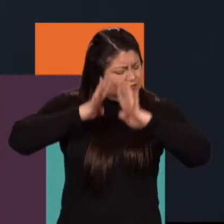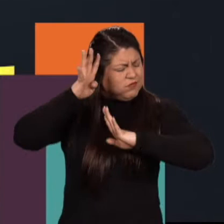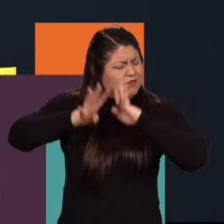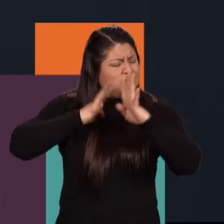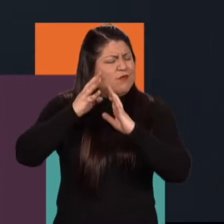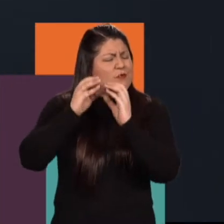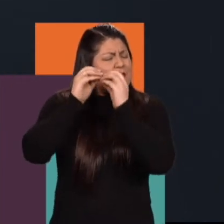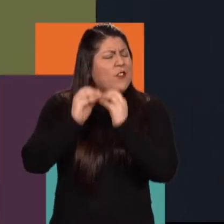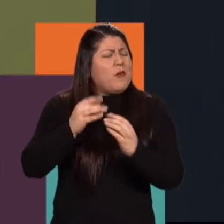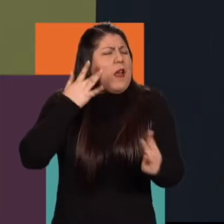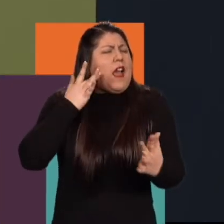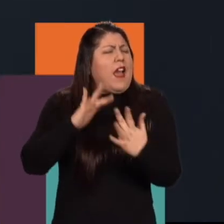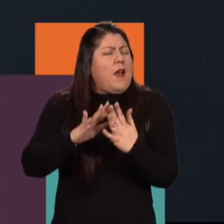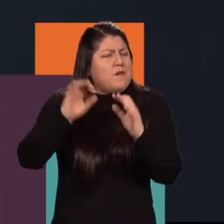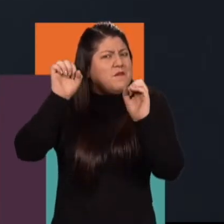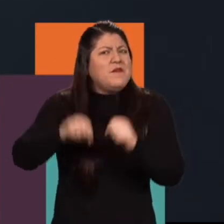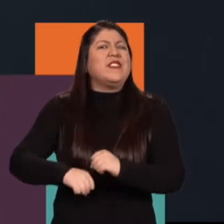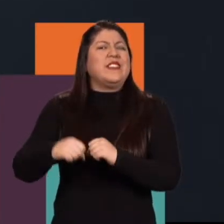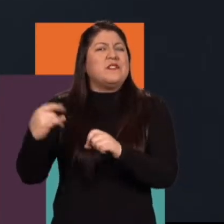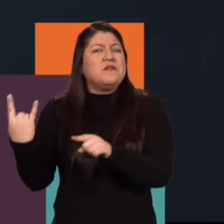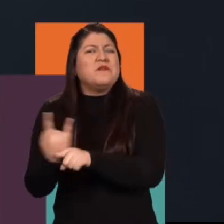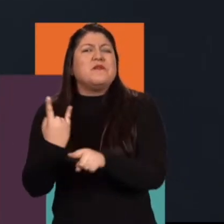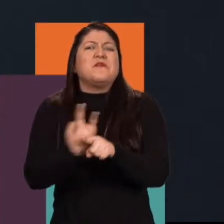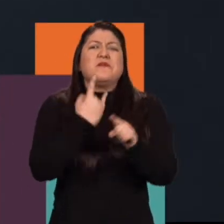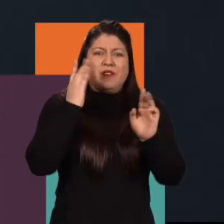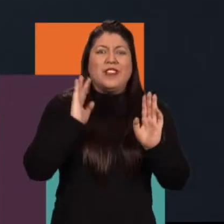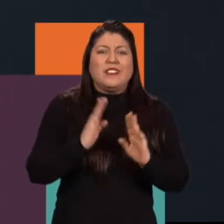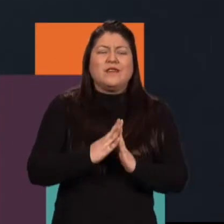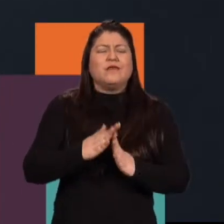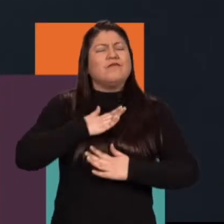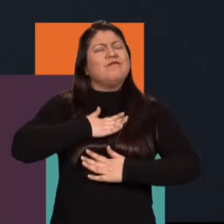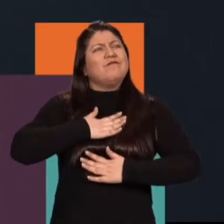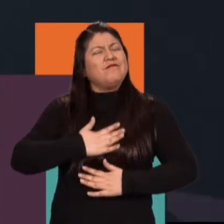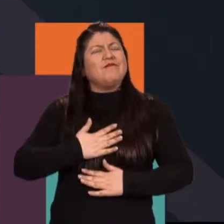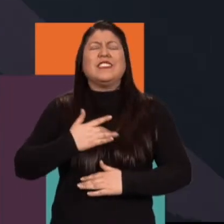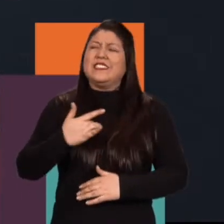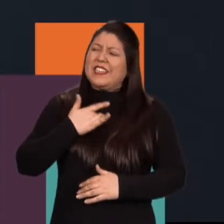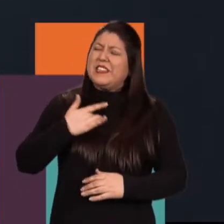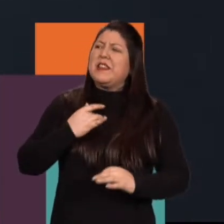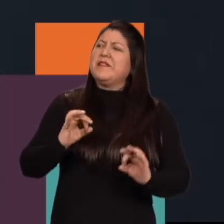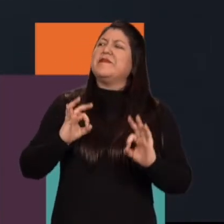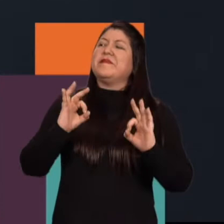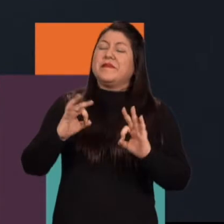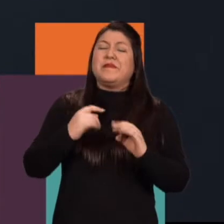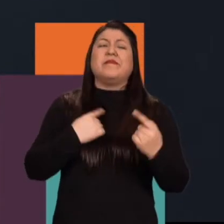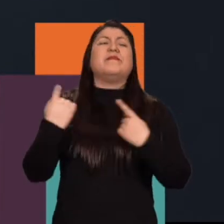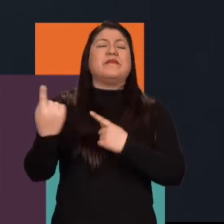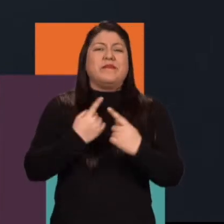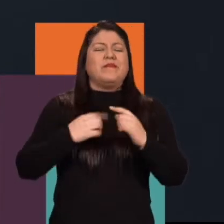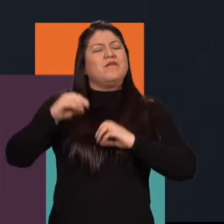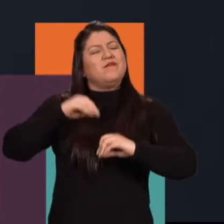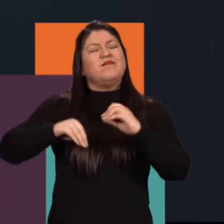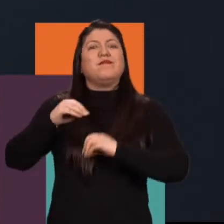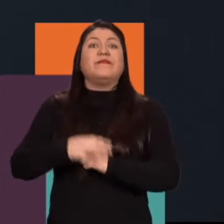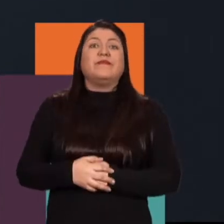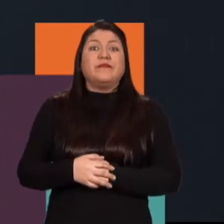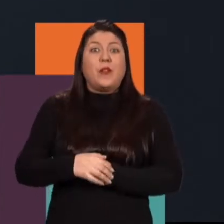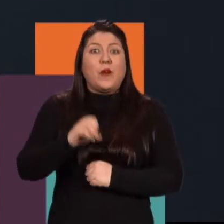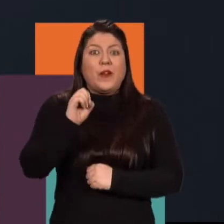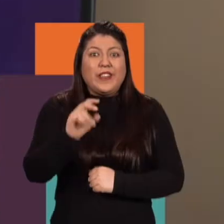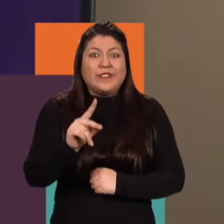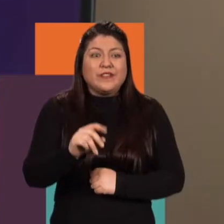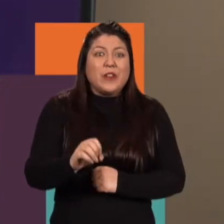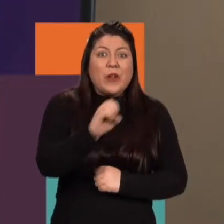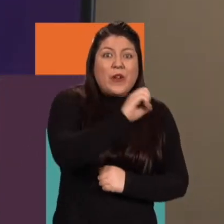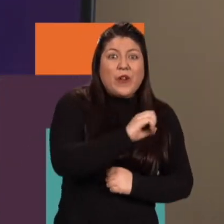Y por ende, pues, digamos, la creatividad y la forma de exponer, pues, es mucho más gratificante para nosotros como realizadores.